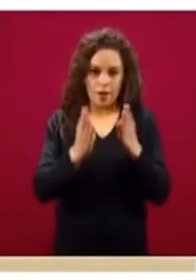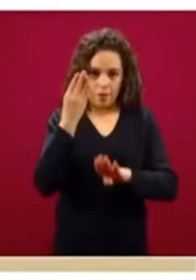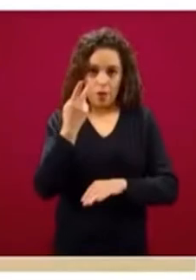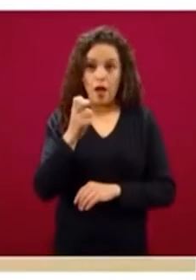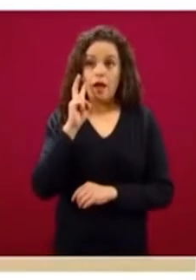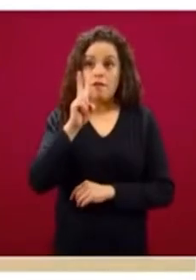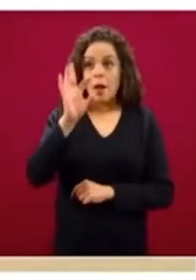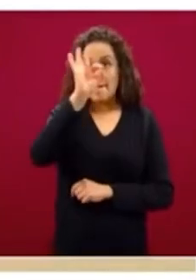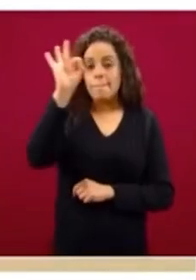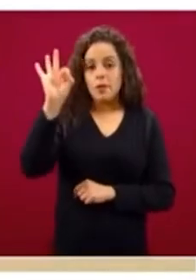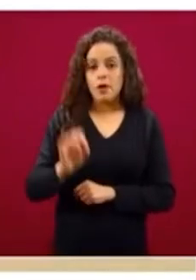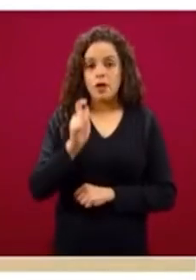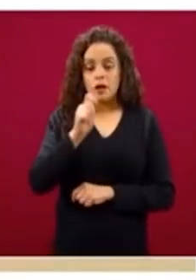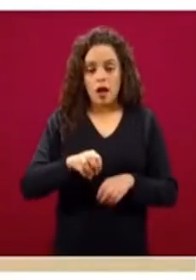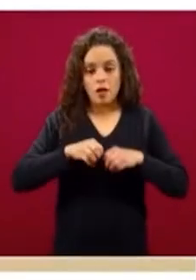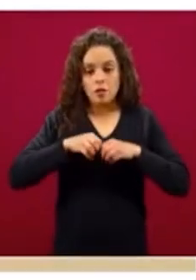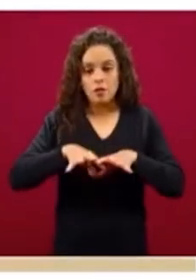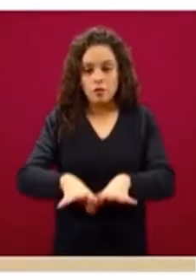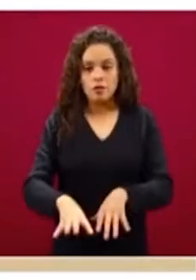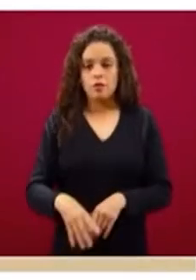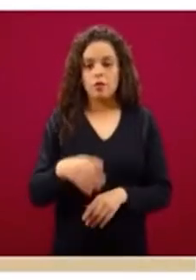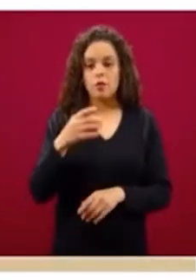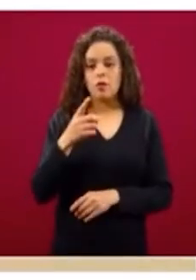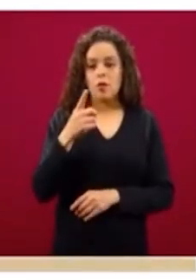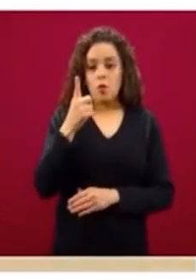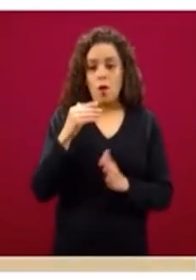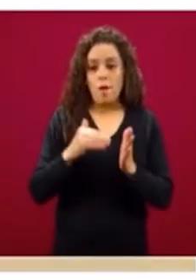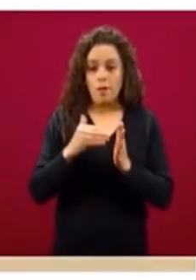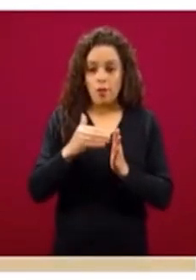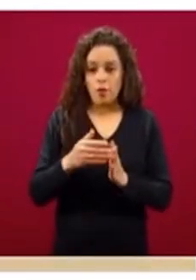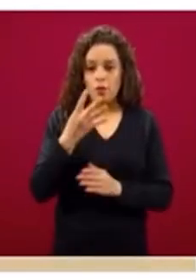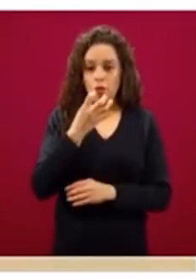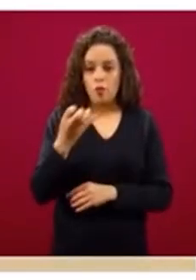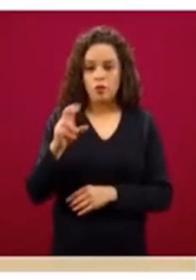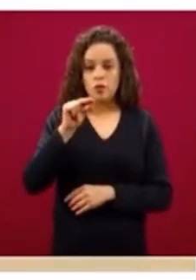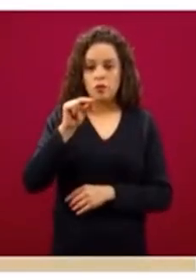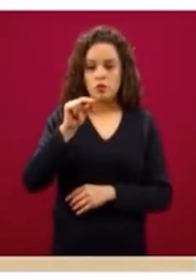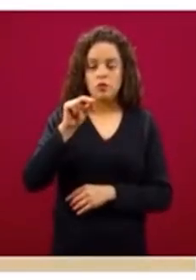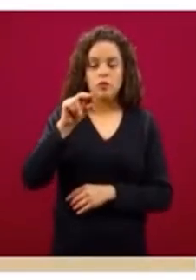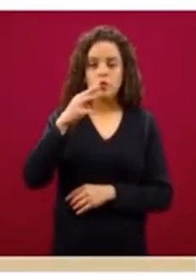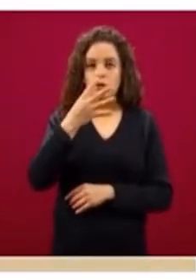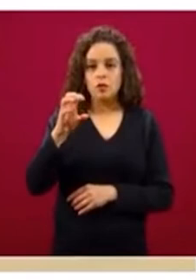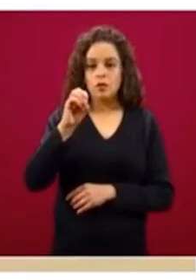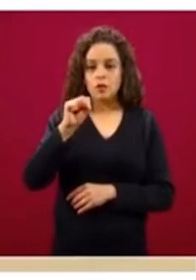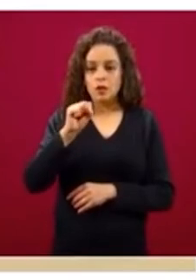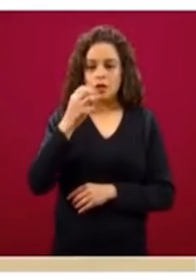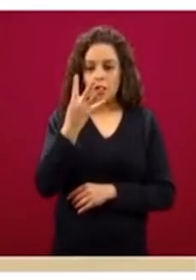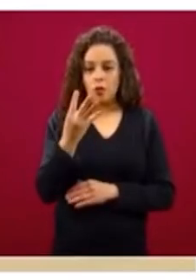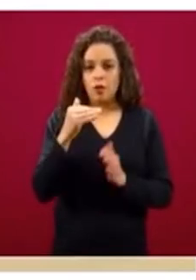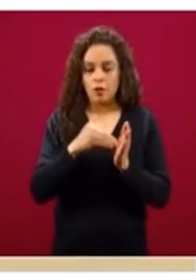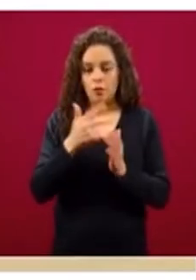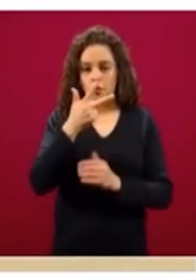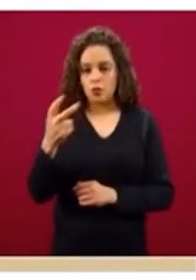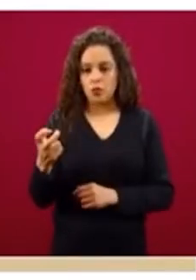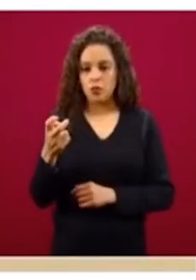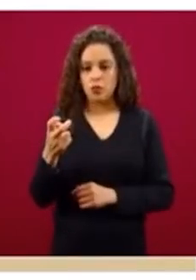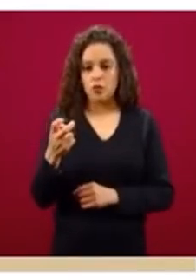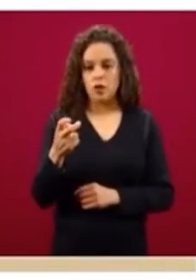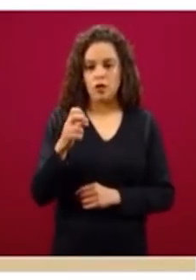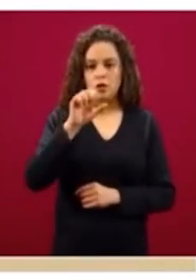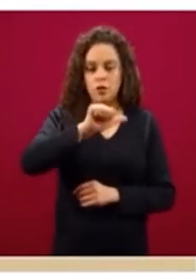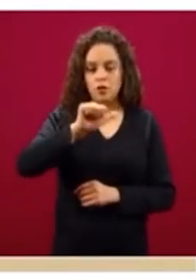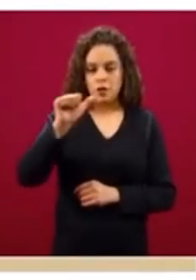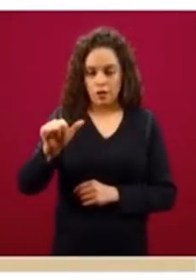464 mil 866 casos pues se ha mantenido prácticamente similar, ya decíamos que la región de las